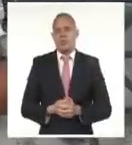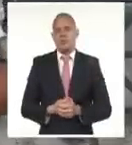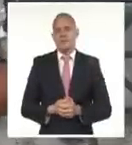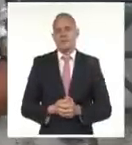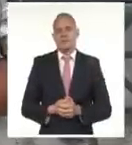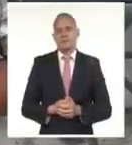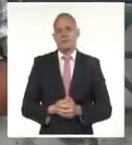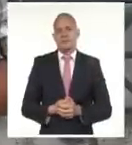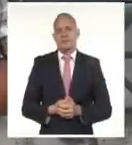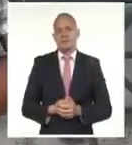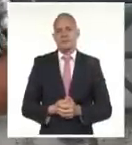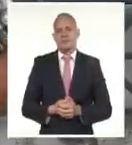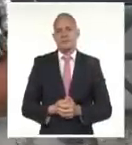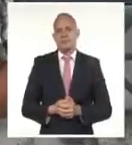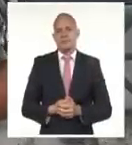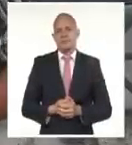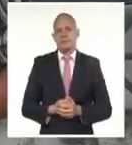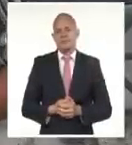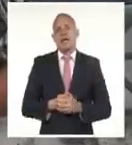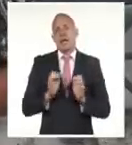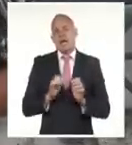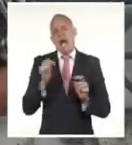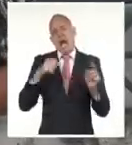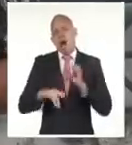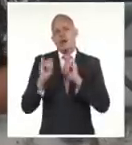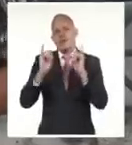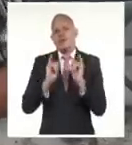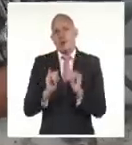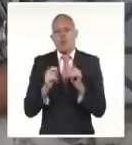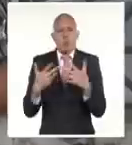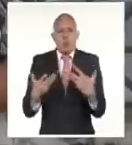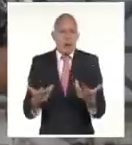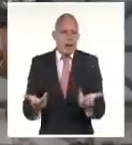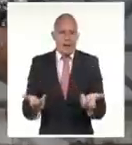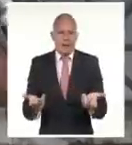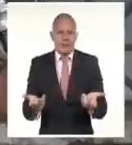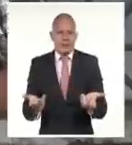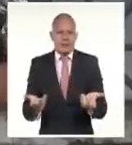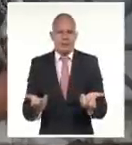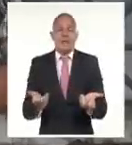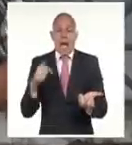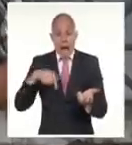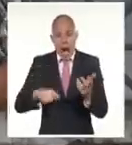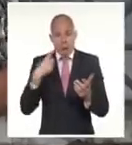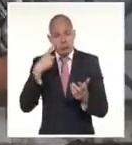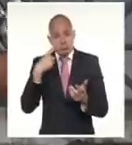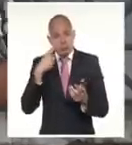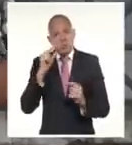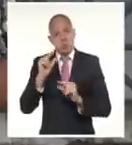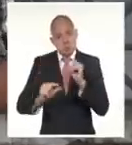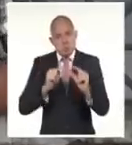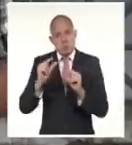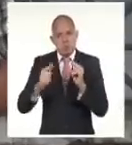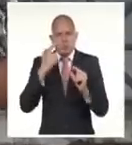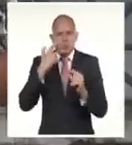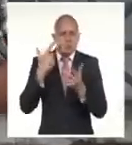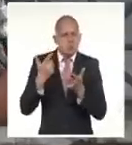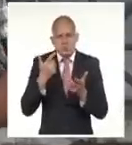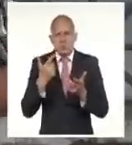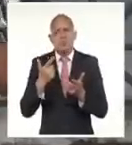las últimas horas lo más relevante en toda esta operación ha sido el avance, cuánto se ha logrado